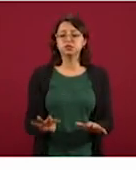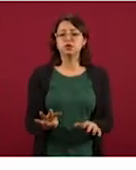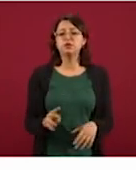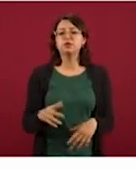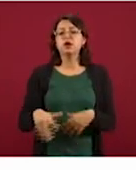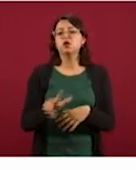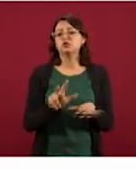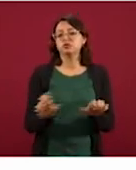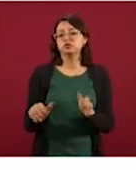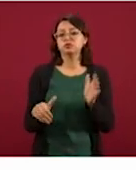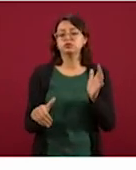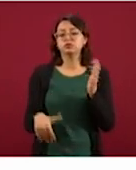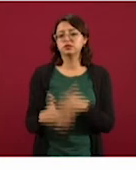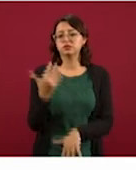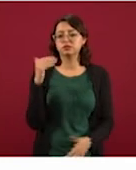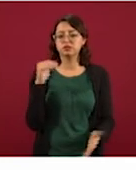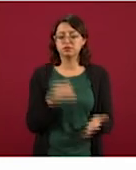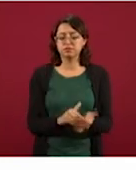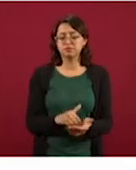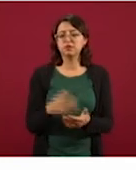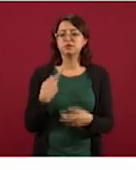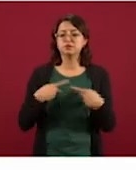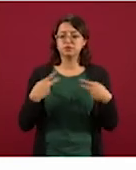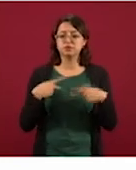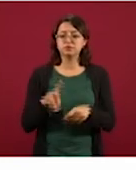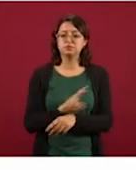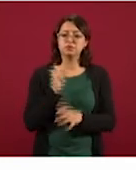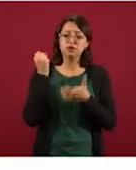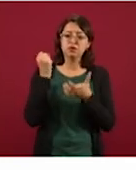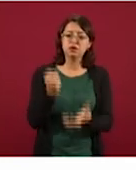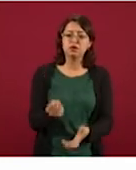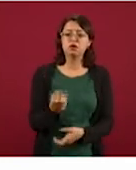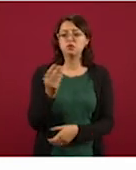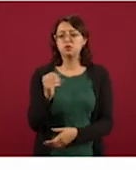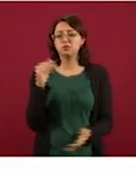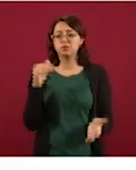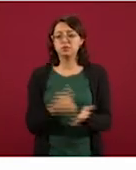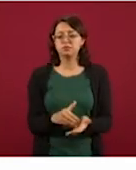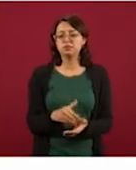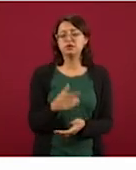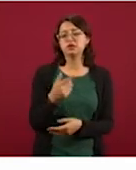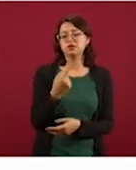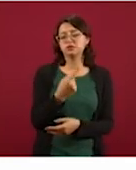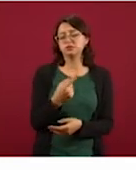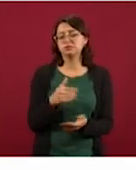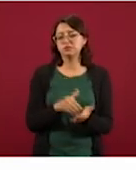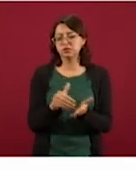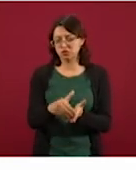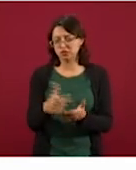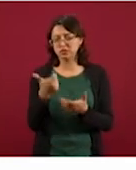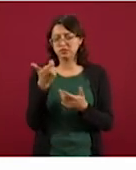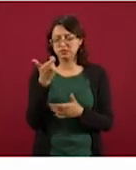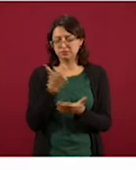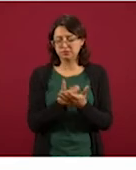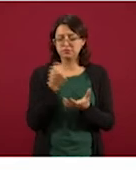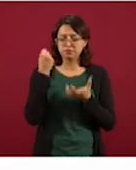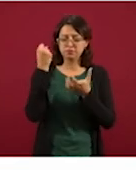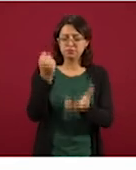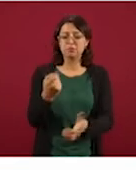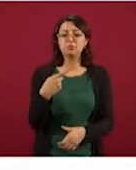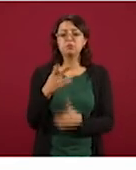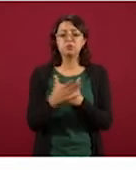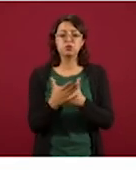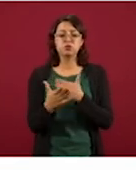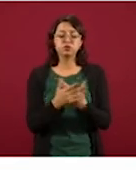beneficiarios y con una inversión de 9 mil 100 millones. Y para 2020, pues tenemos la meta